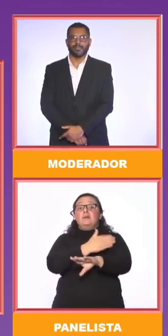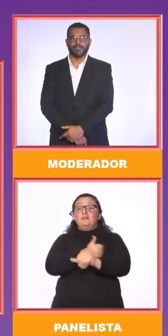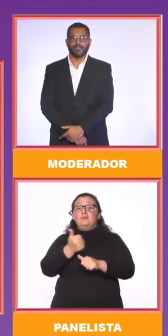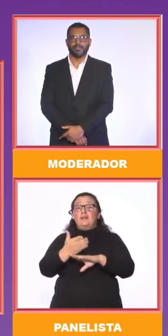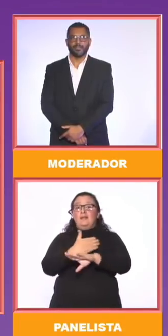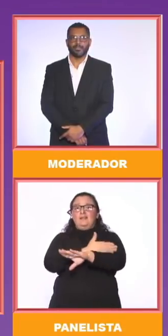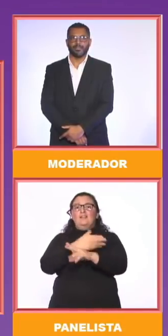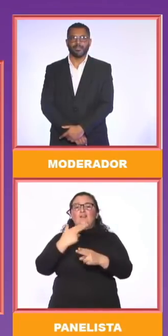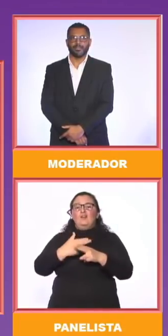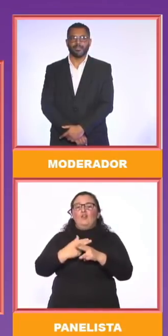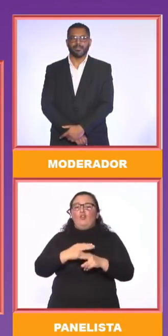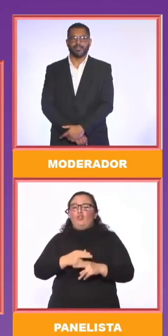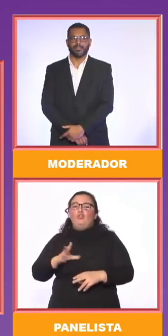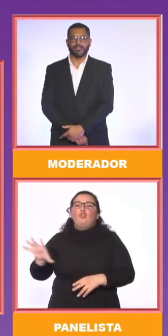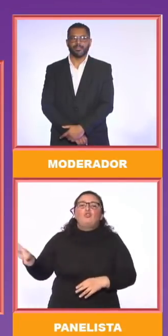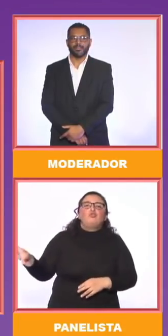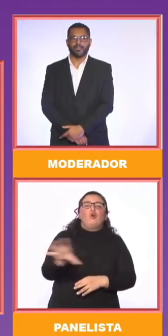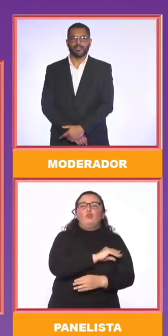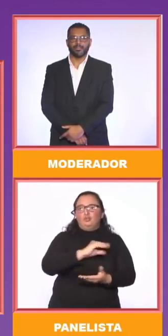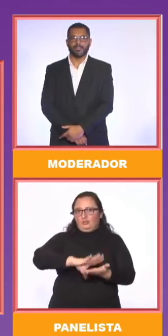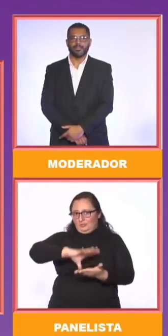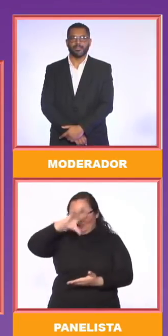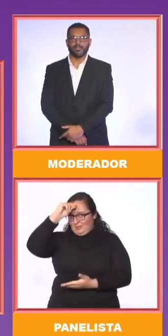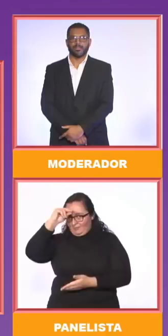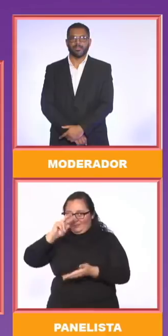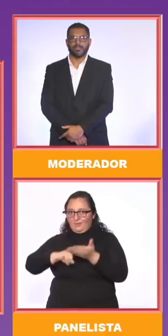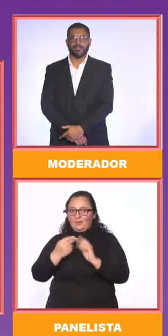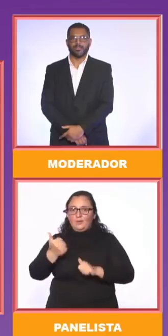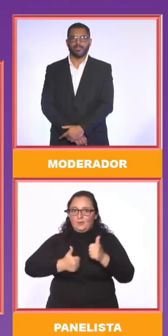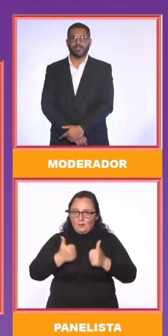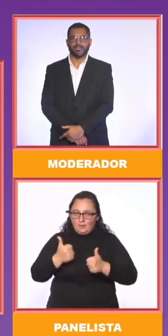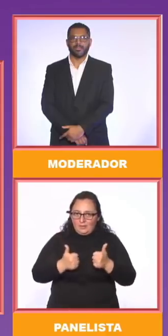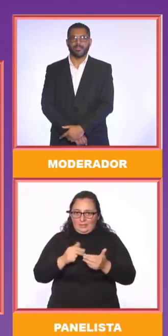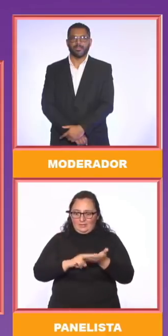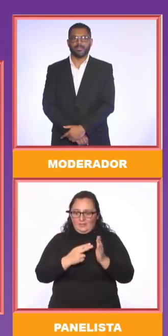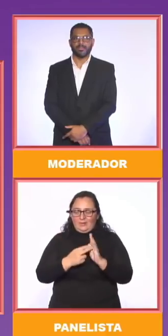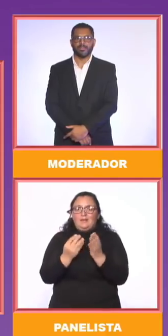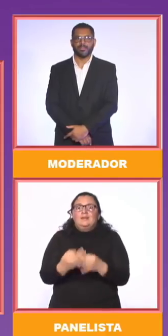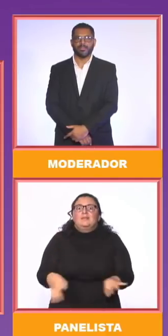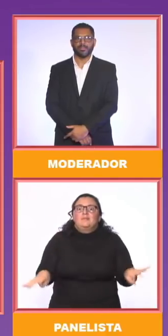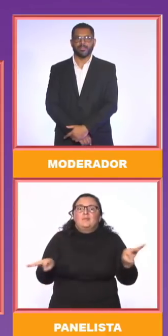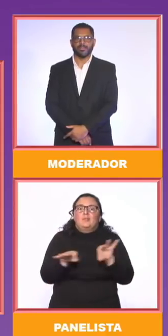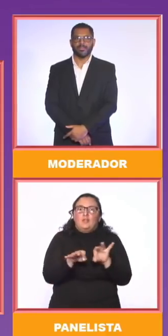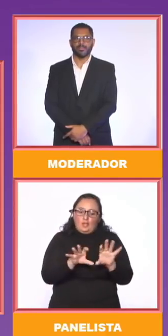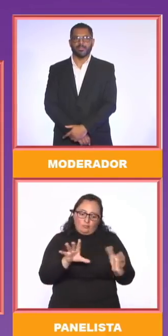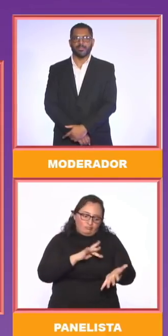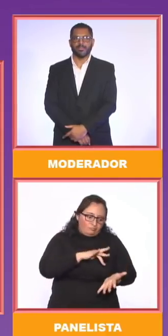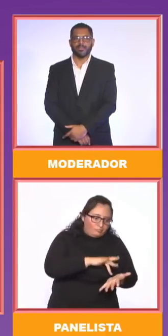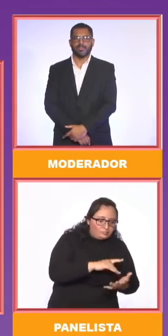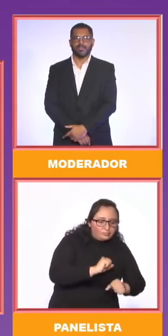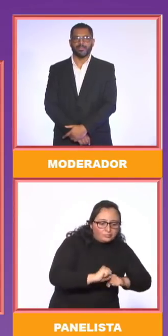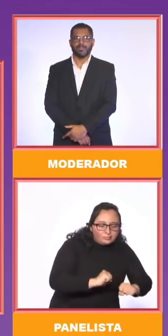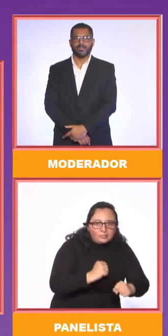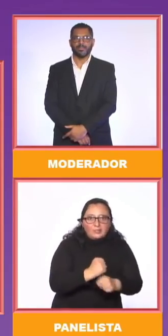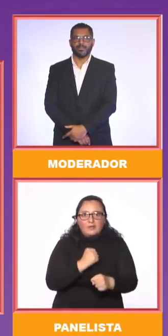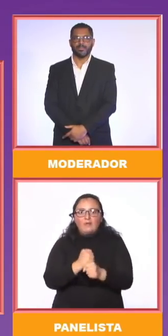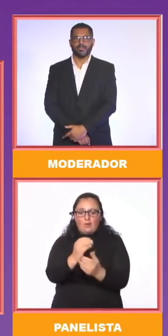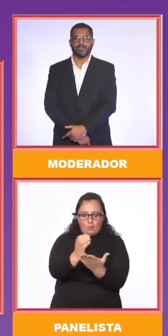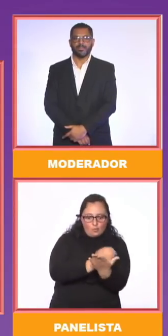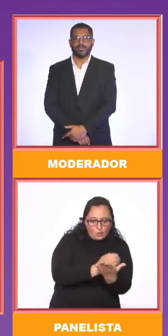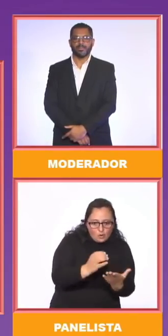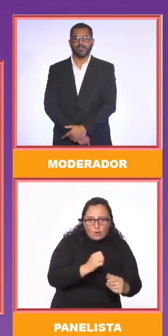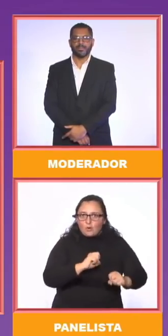Entonces, uno, currículo, dos, formación de maestro y tres, educación inicial. Ocupamos el puesto